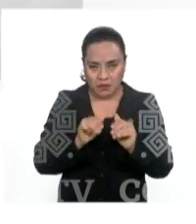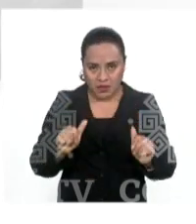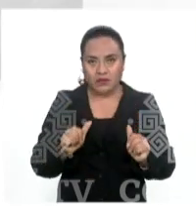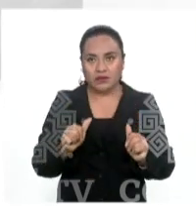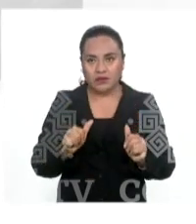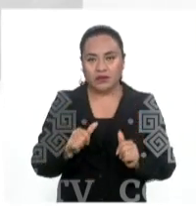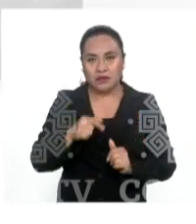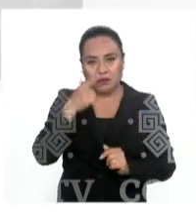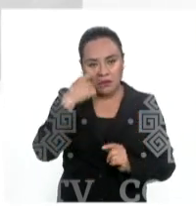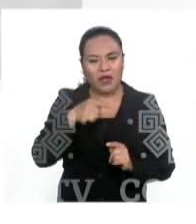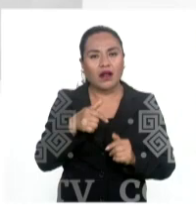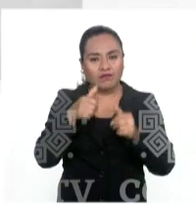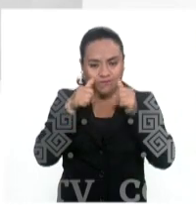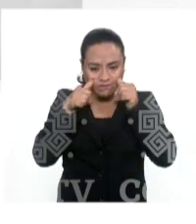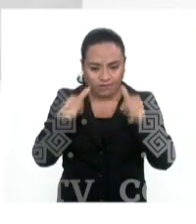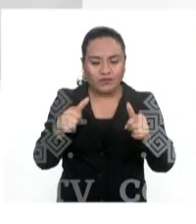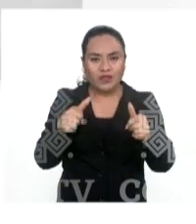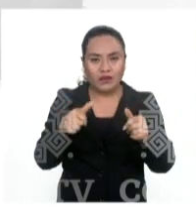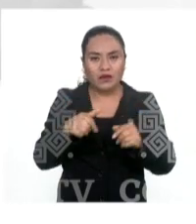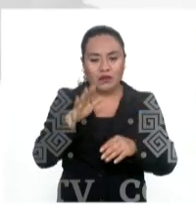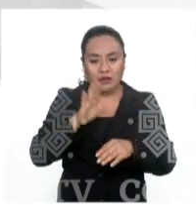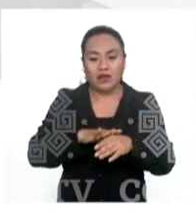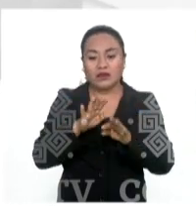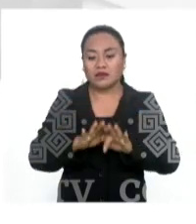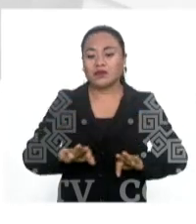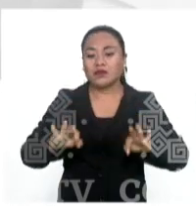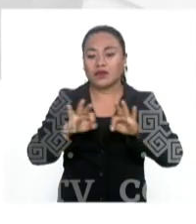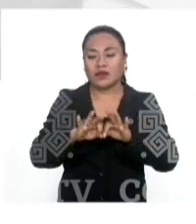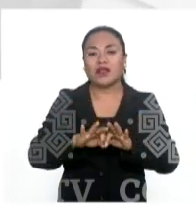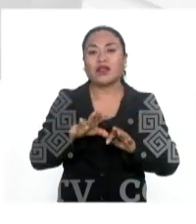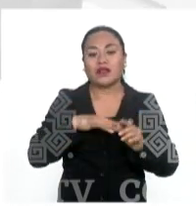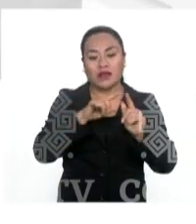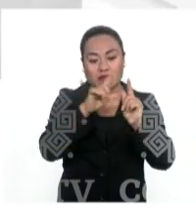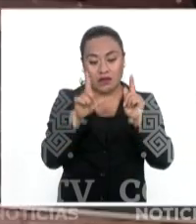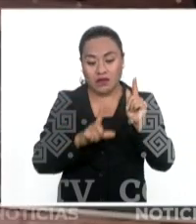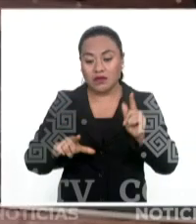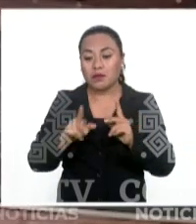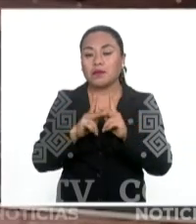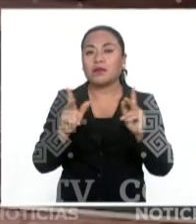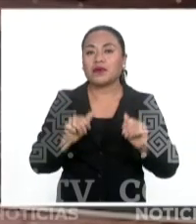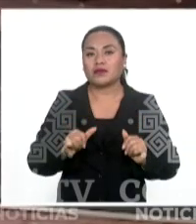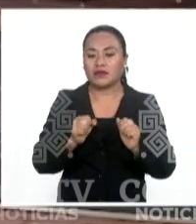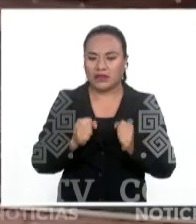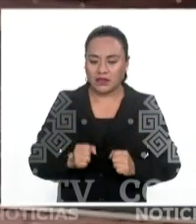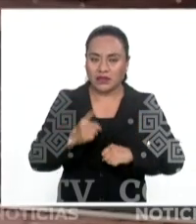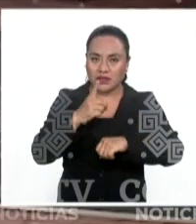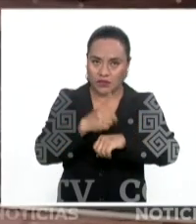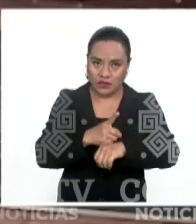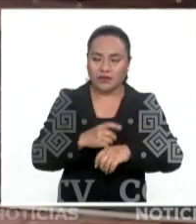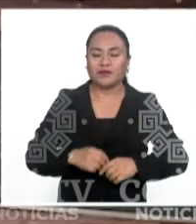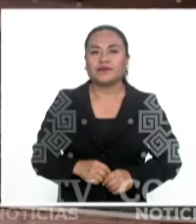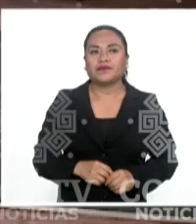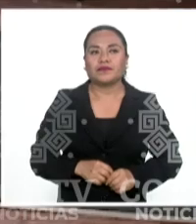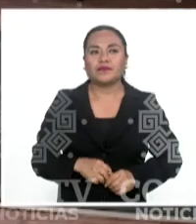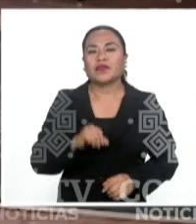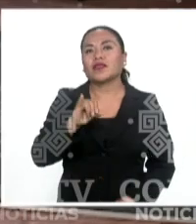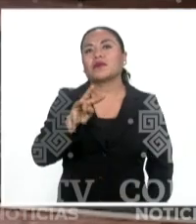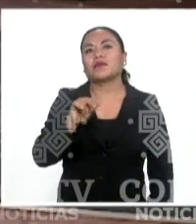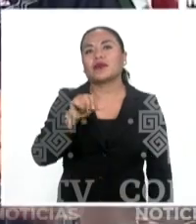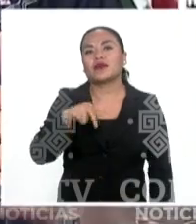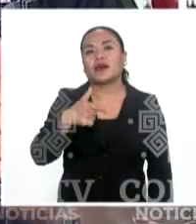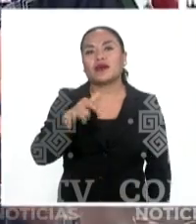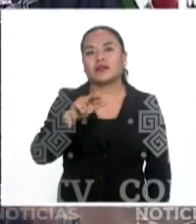también precisamente es uno de los ejes de la Estrategia Nacional de Paz y Seguridad. En su intervención, Iván García